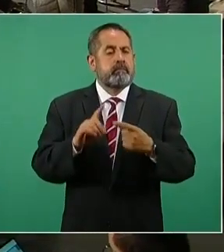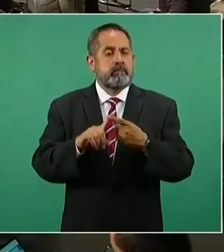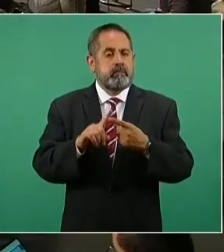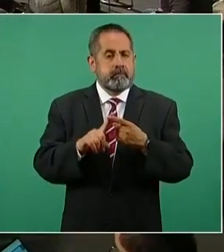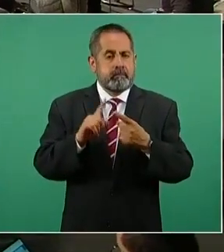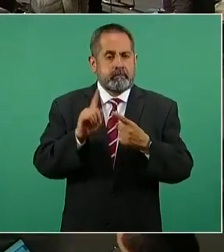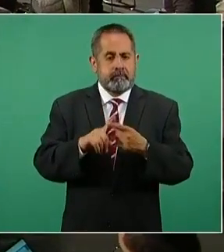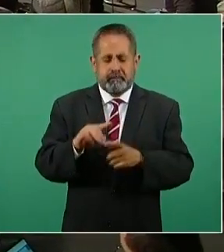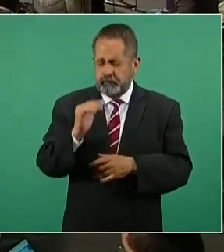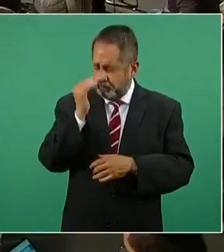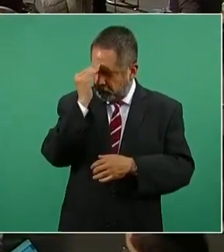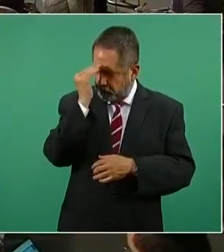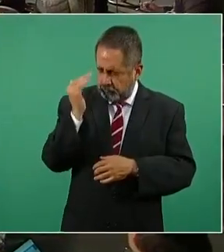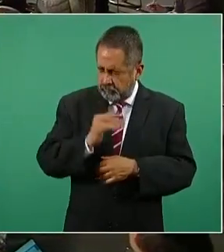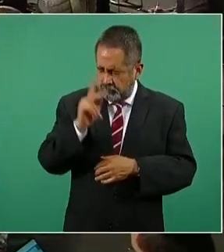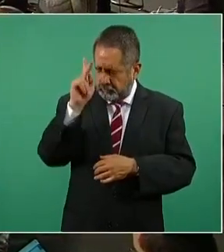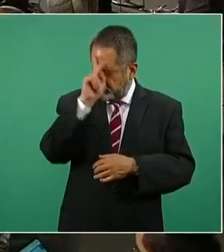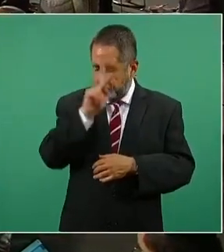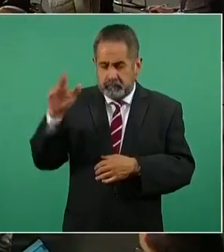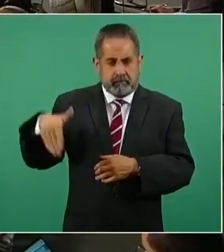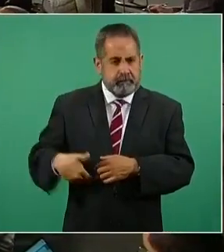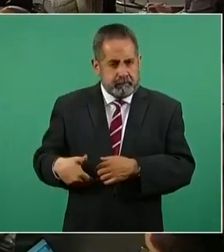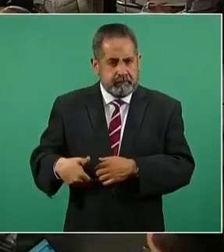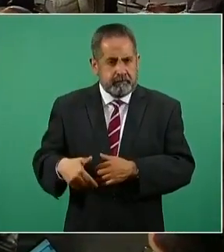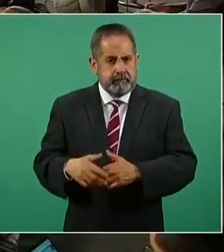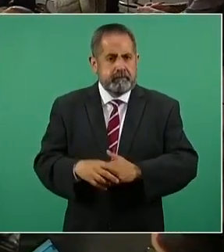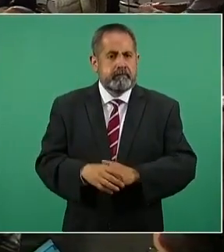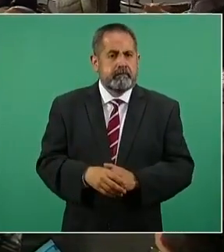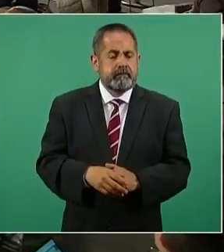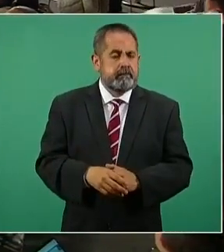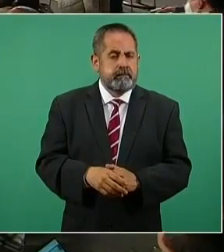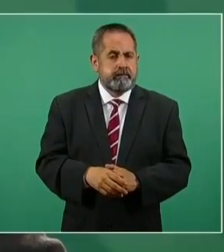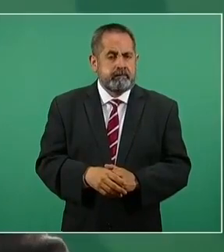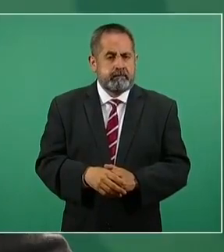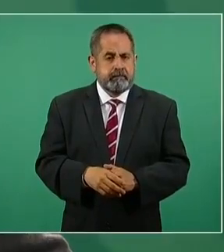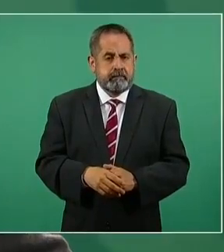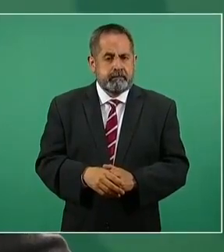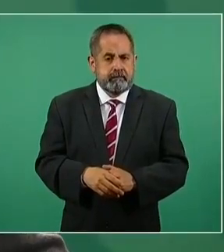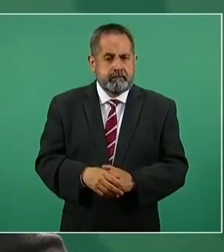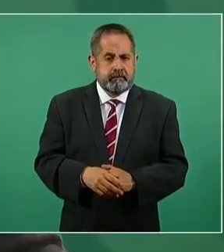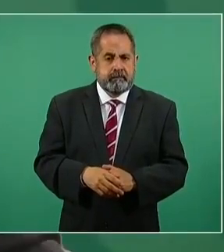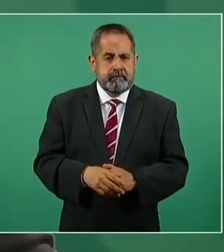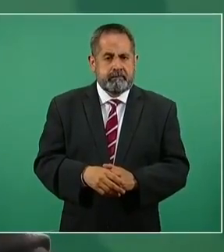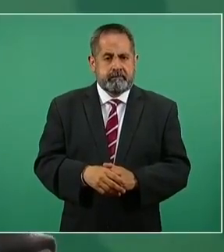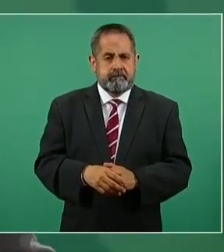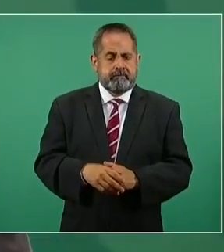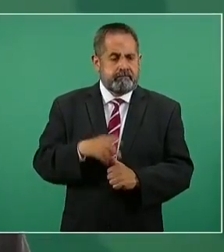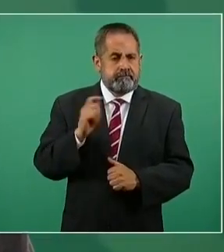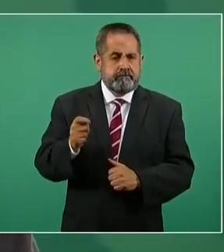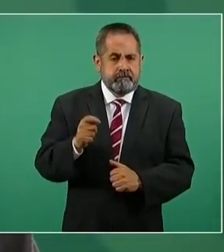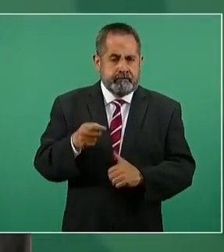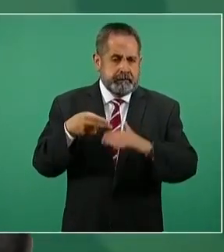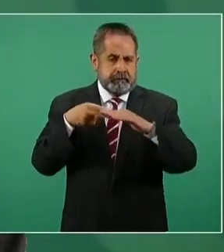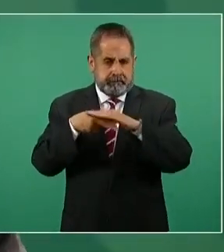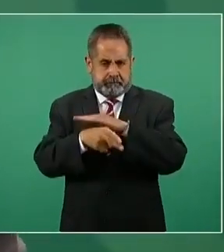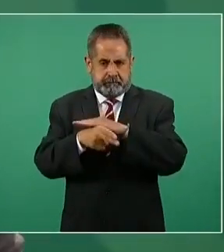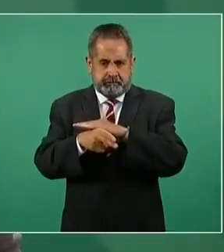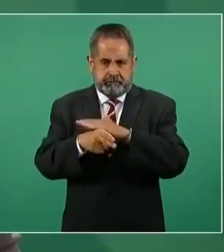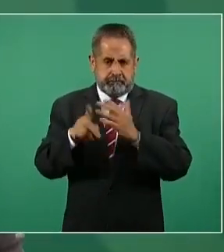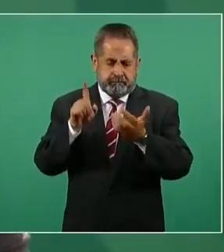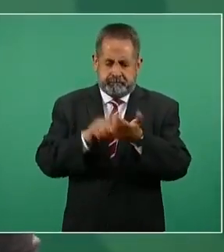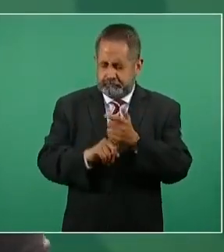terrible accidente que hayamos tenido en el sistema de transporte colectivo